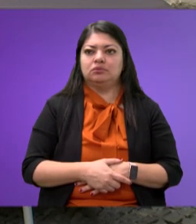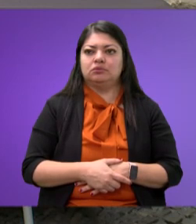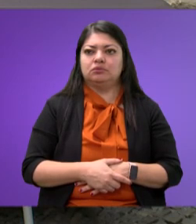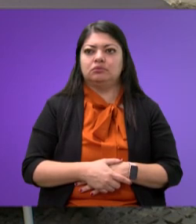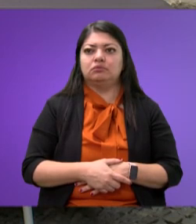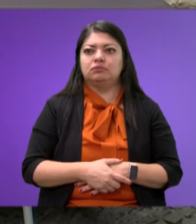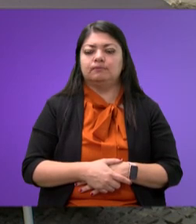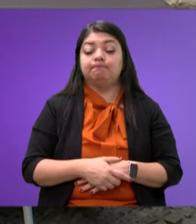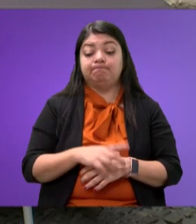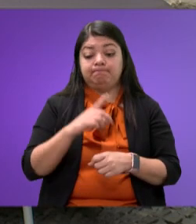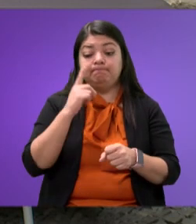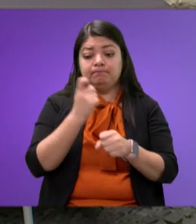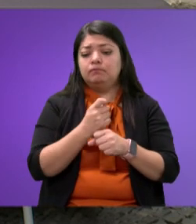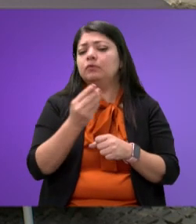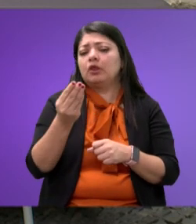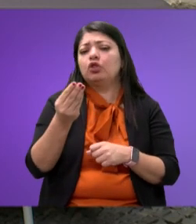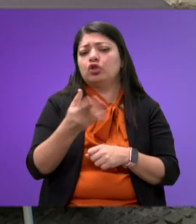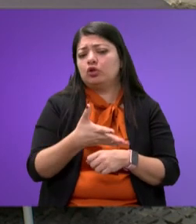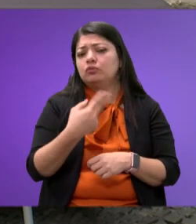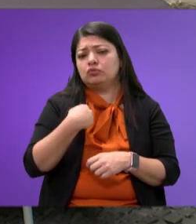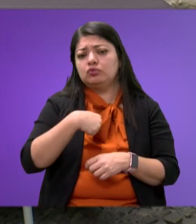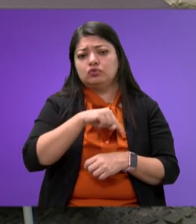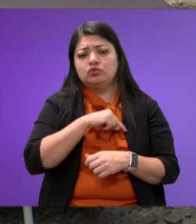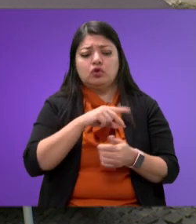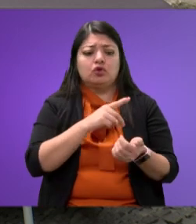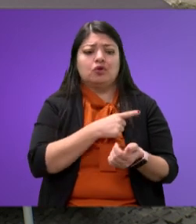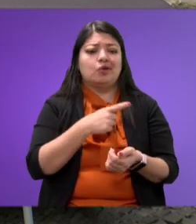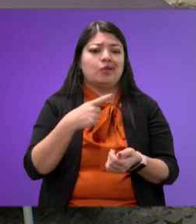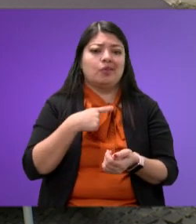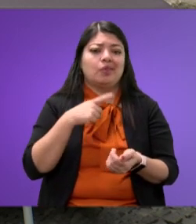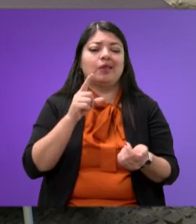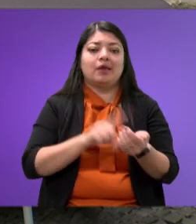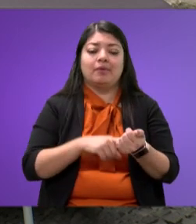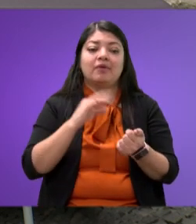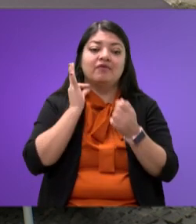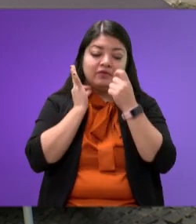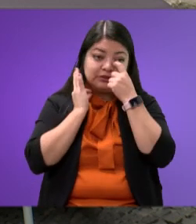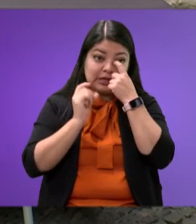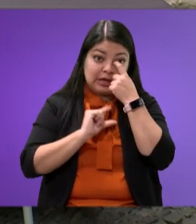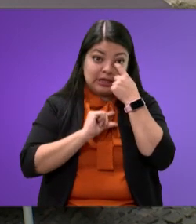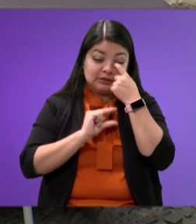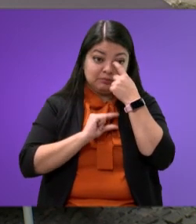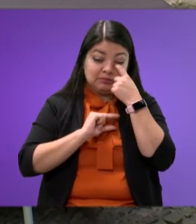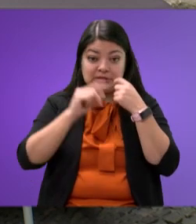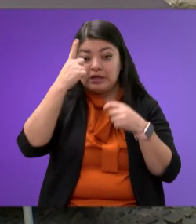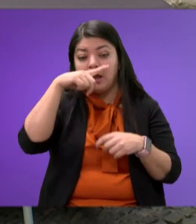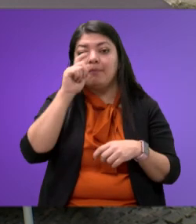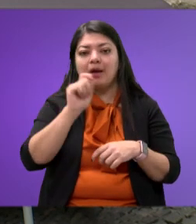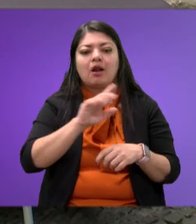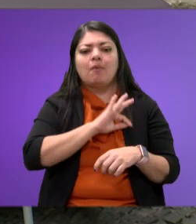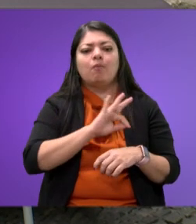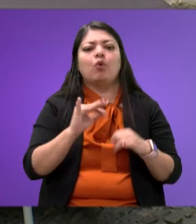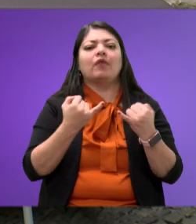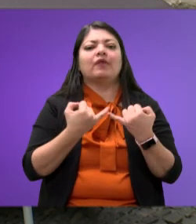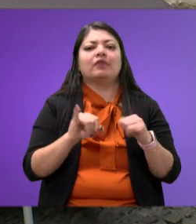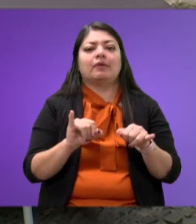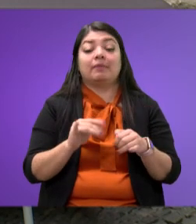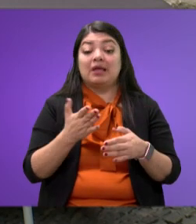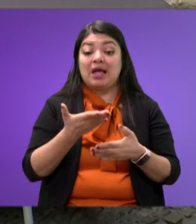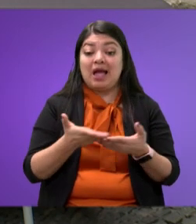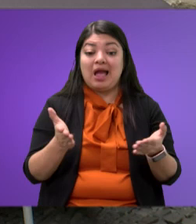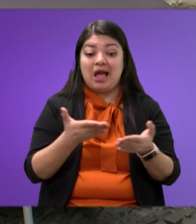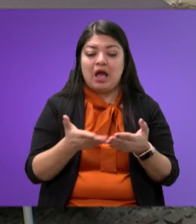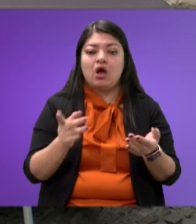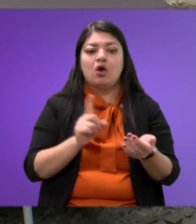Principalmente. O sea, de todas maneras nosotros necesitamos una fiscalía especializada para que pueda ser autónoma. Y ahorita, ya que la